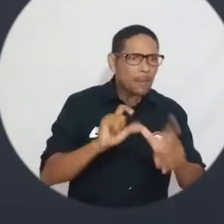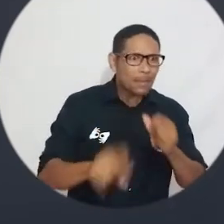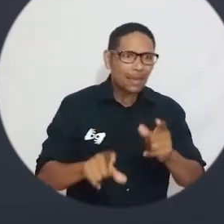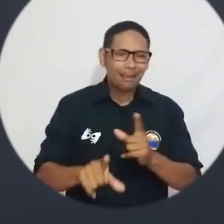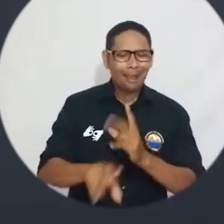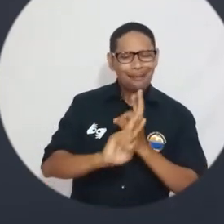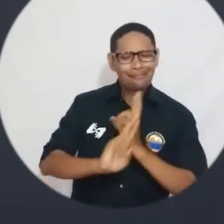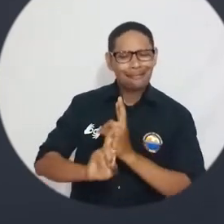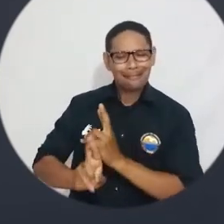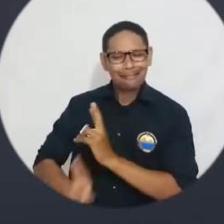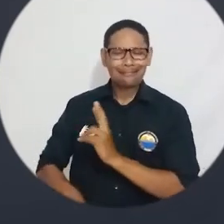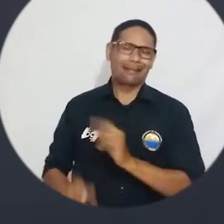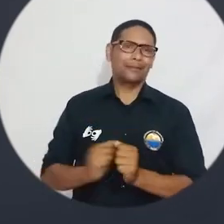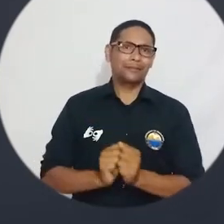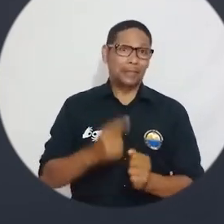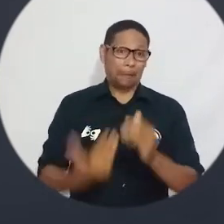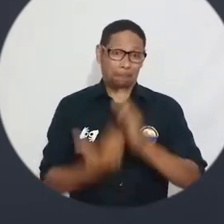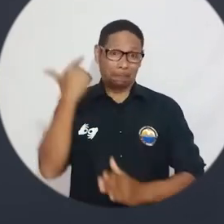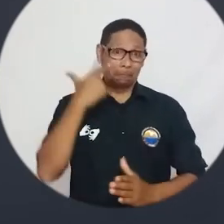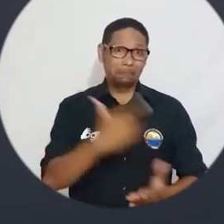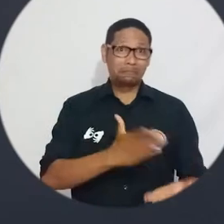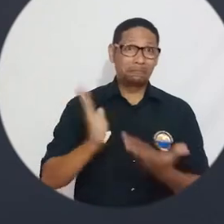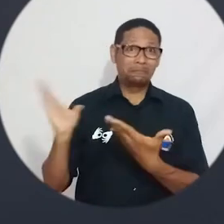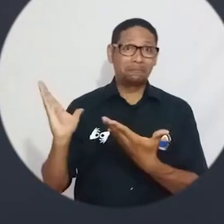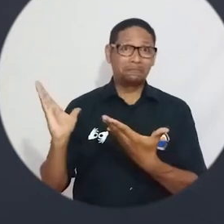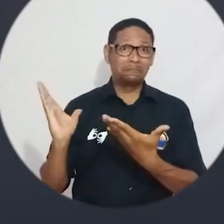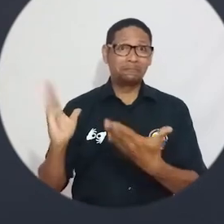a las preguntas más frecuentes. ¡Empezamos!